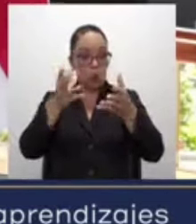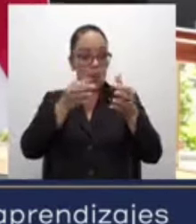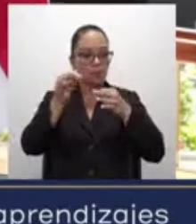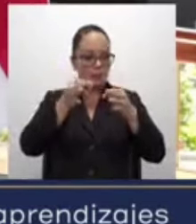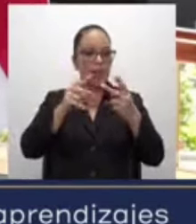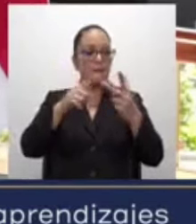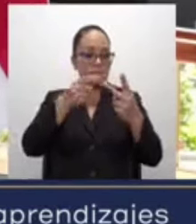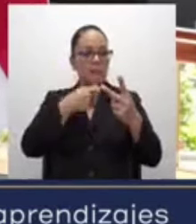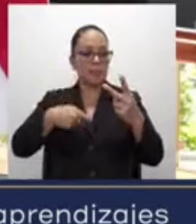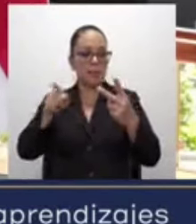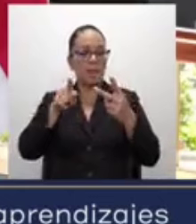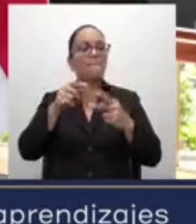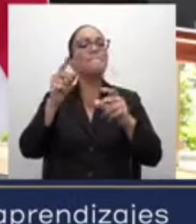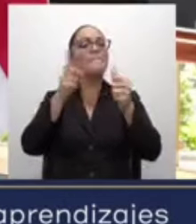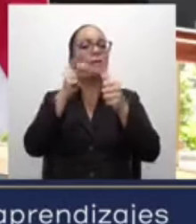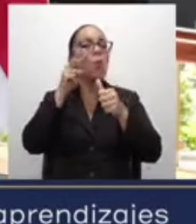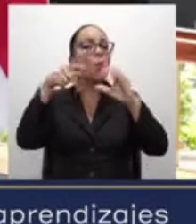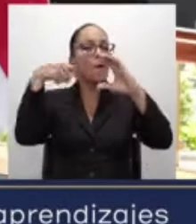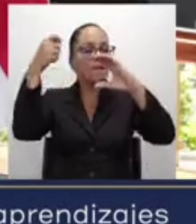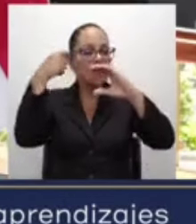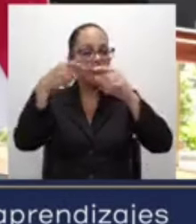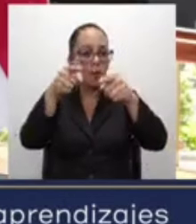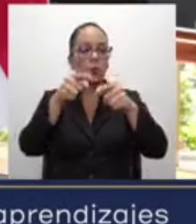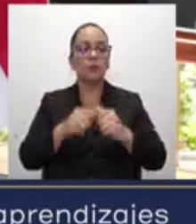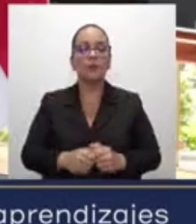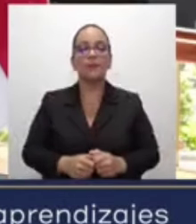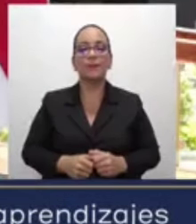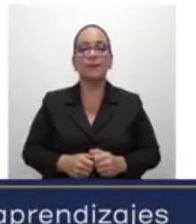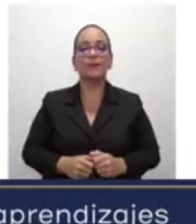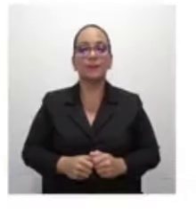Antes, vamos a observar el siguiente video.